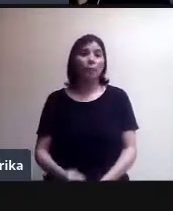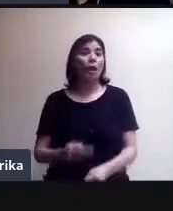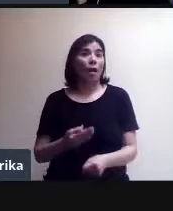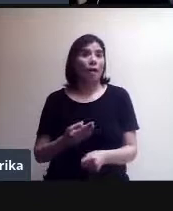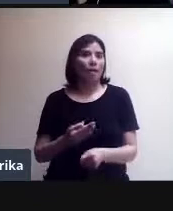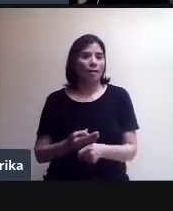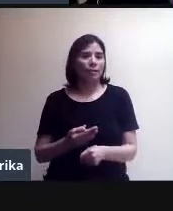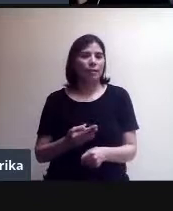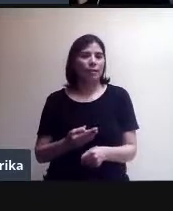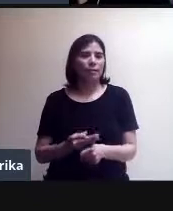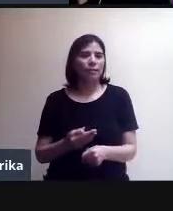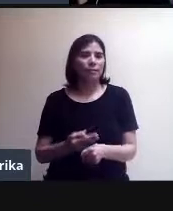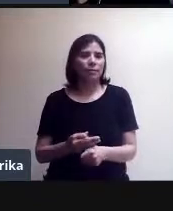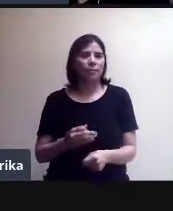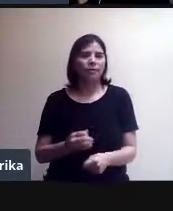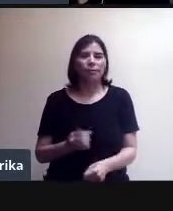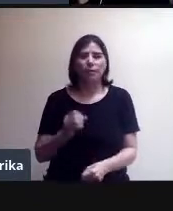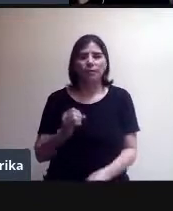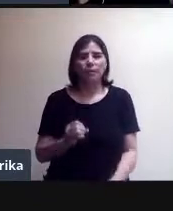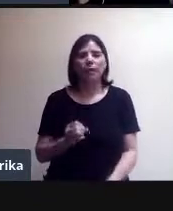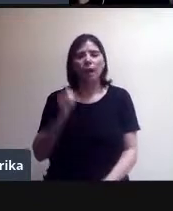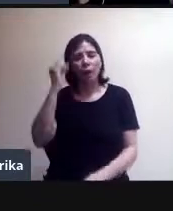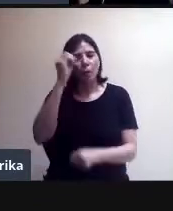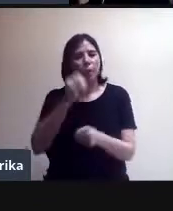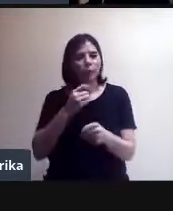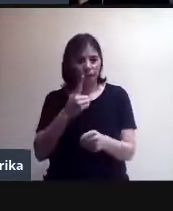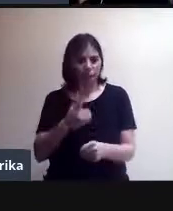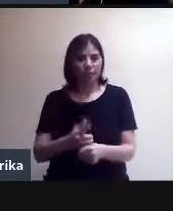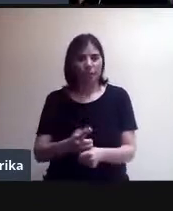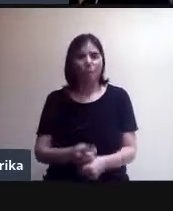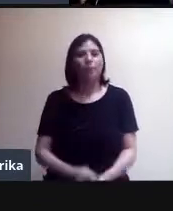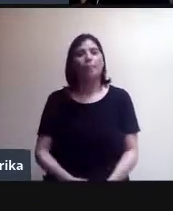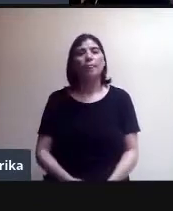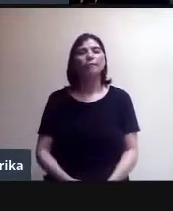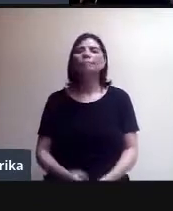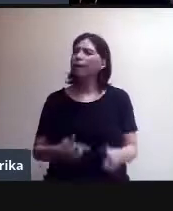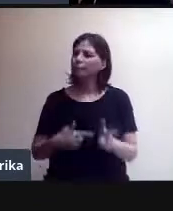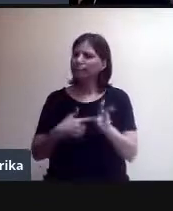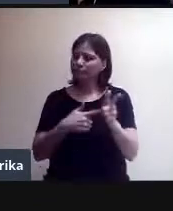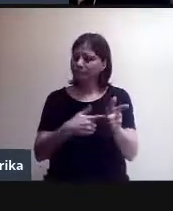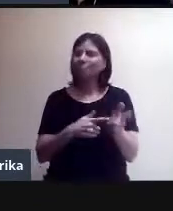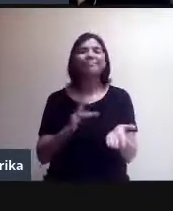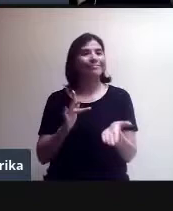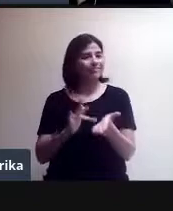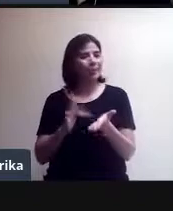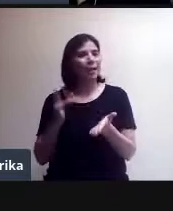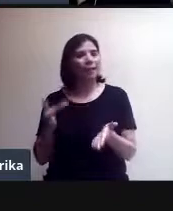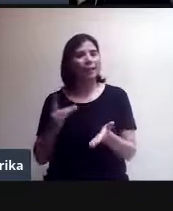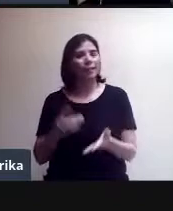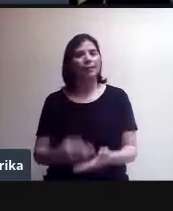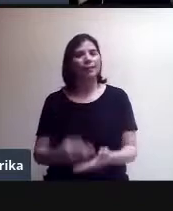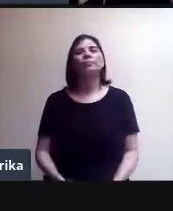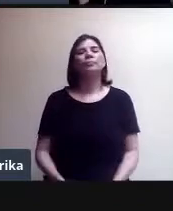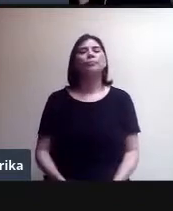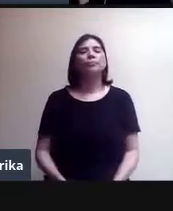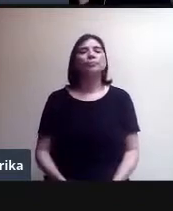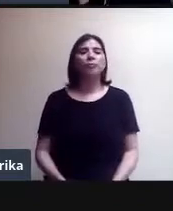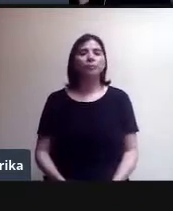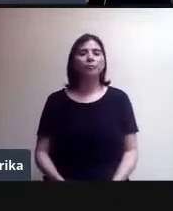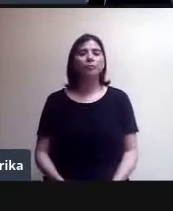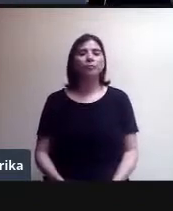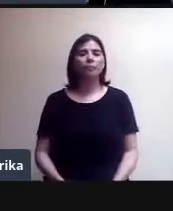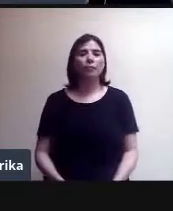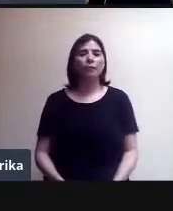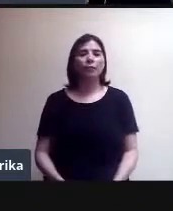esta oportunidad. Perfecto. Adelante. Gracias, Nacho. Bueno, vamos a hacer un